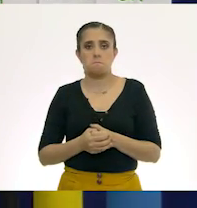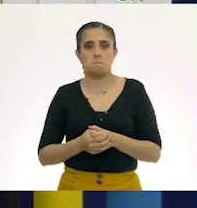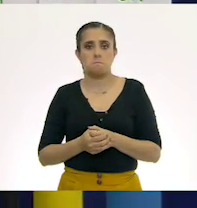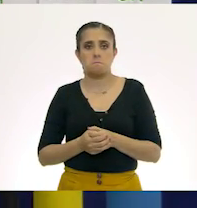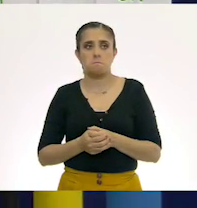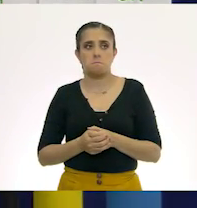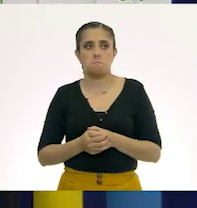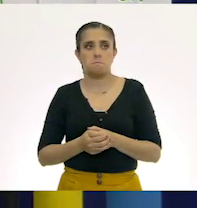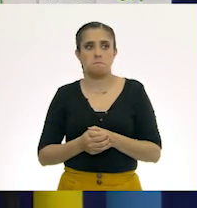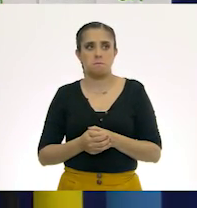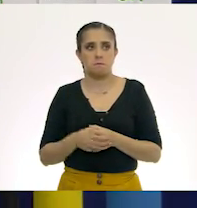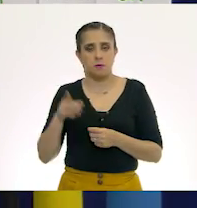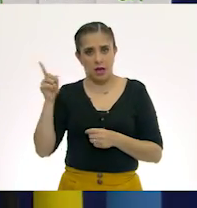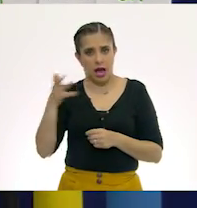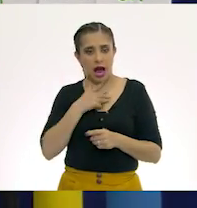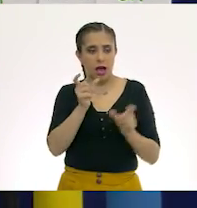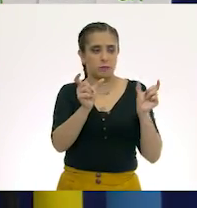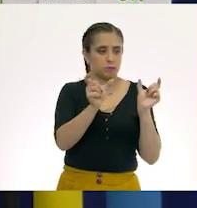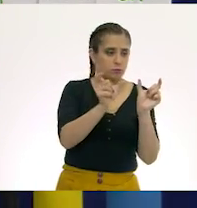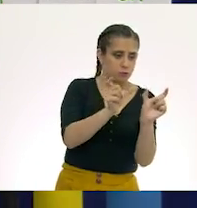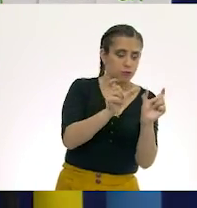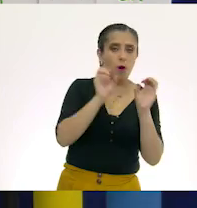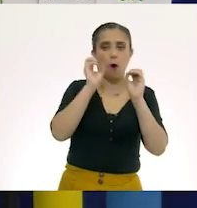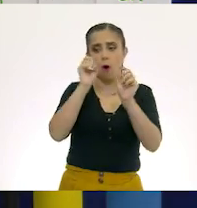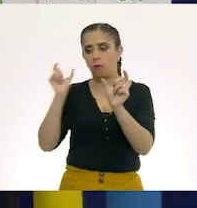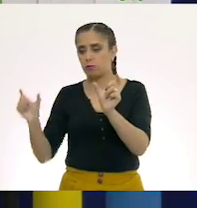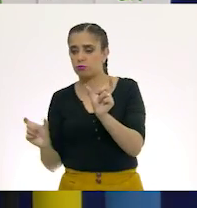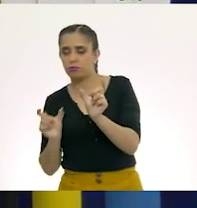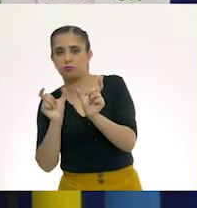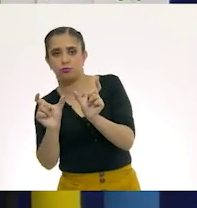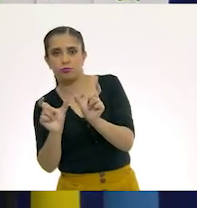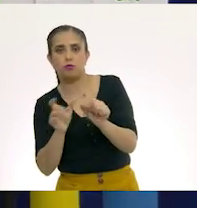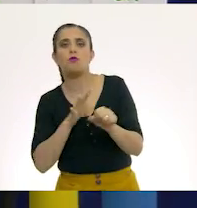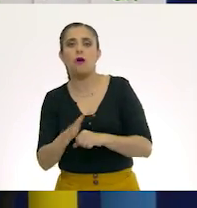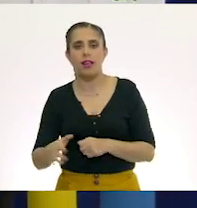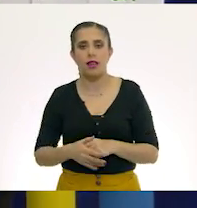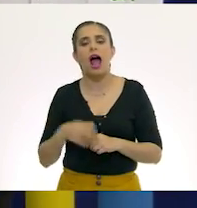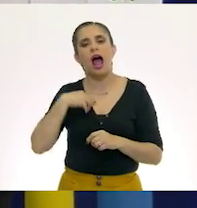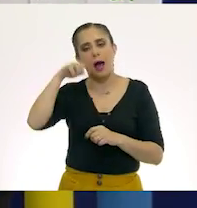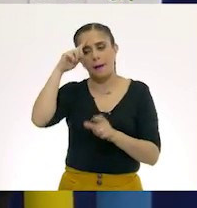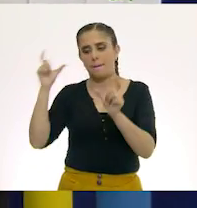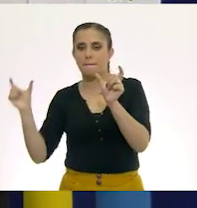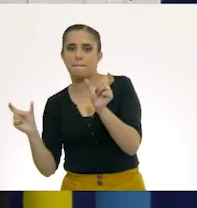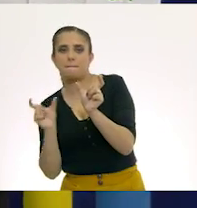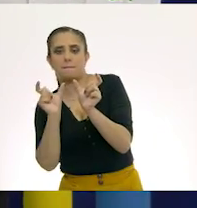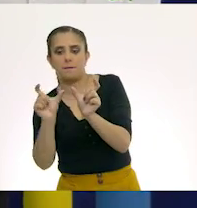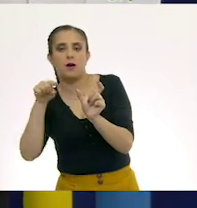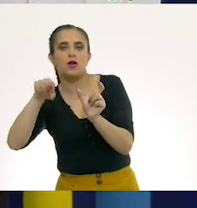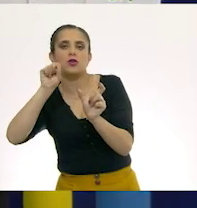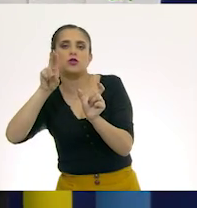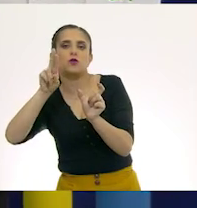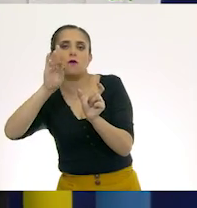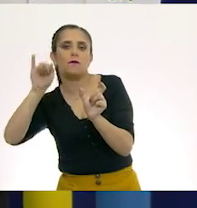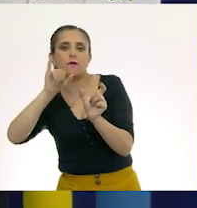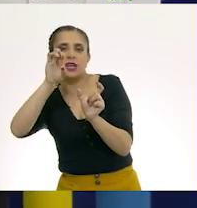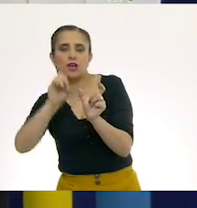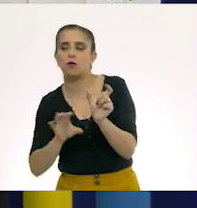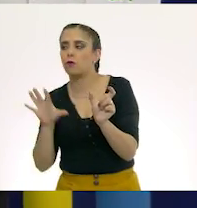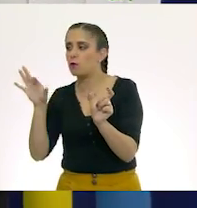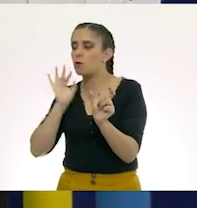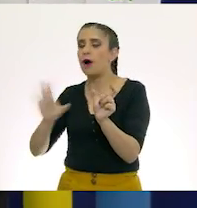Ah, pero... ¿Tiene un prefijo o un sufijo? Tiene sufijo. sufijo. Muy bien. Ahora, tiene un sufijo. ¿Cuál es? Ío.